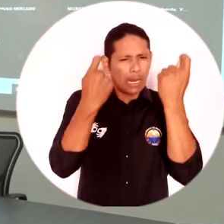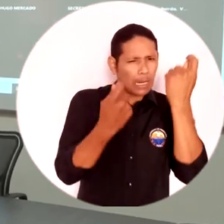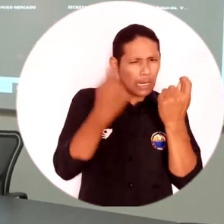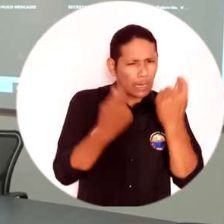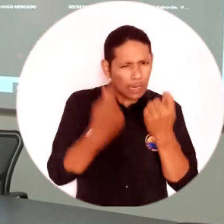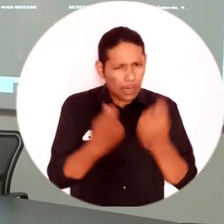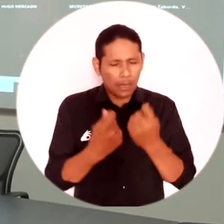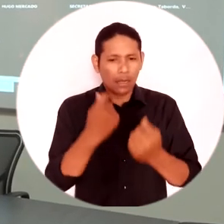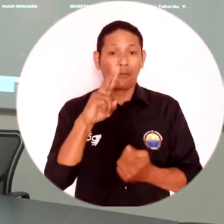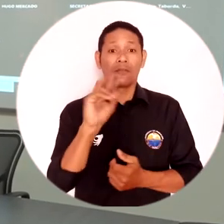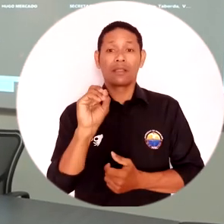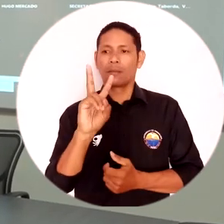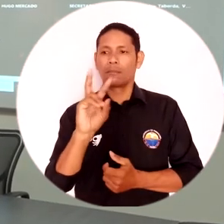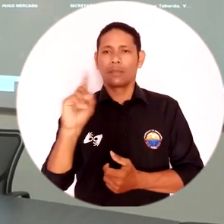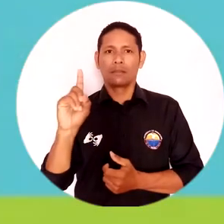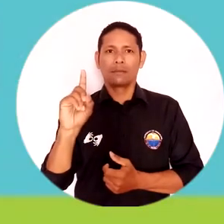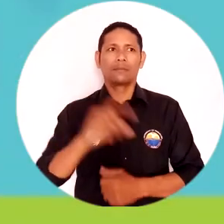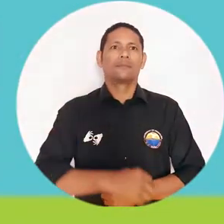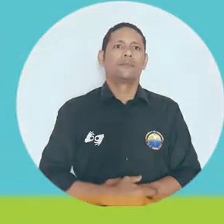presupuesto para la vigencia 2021.